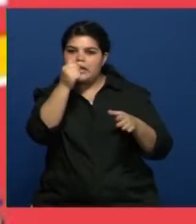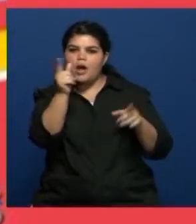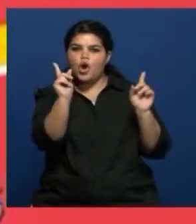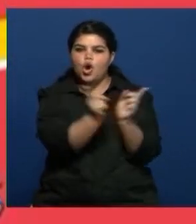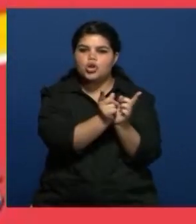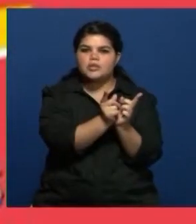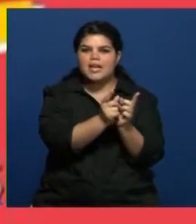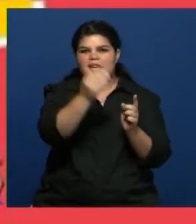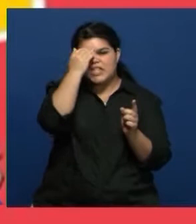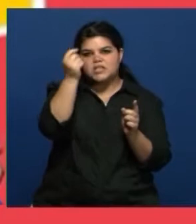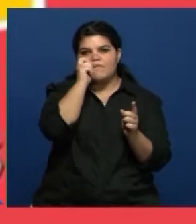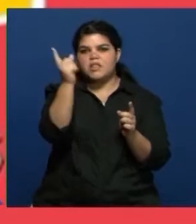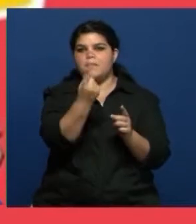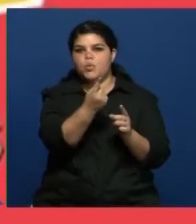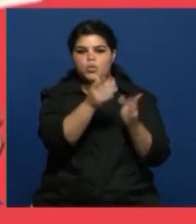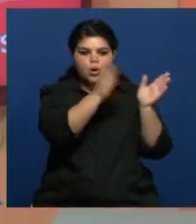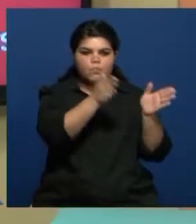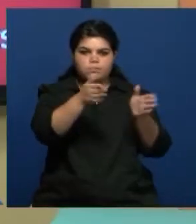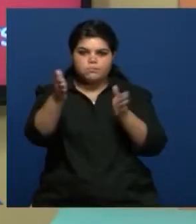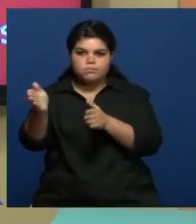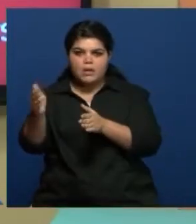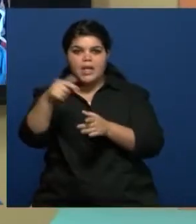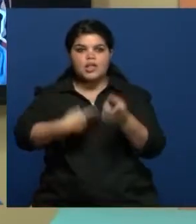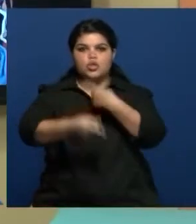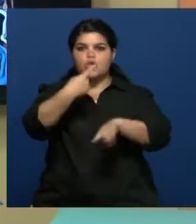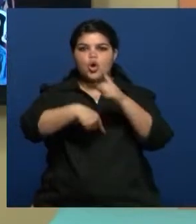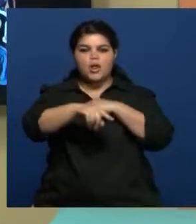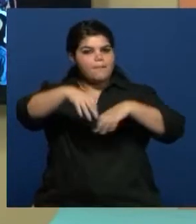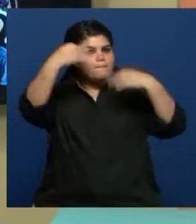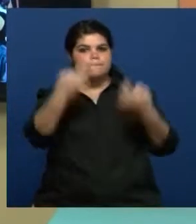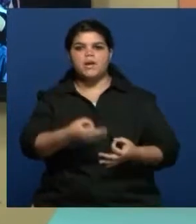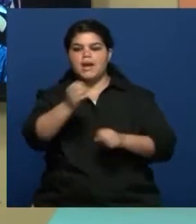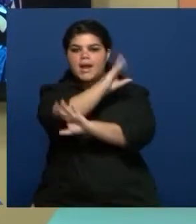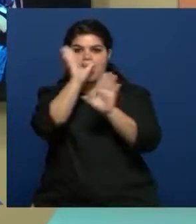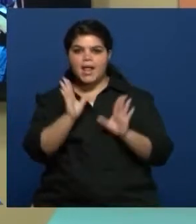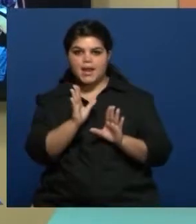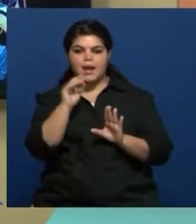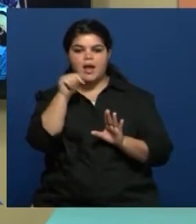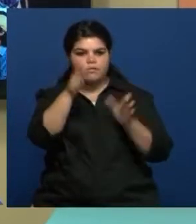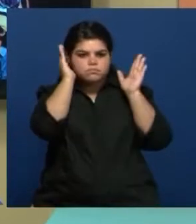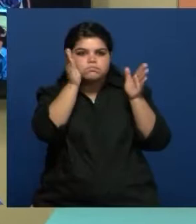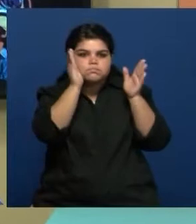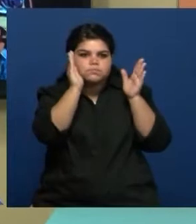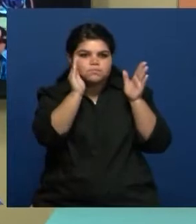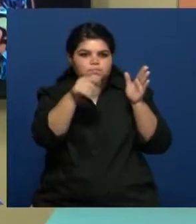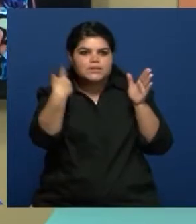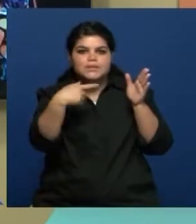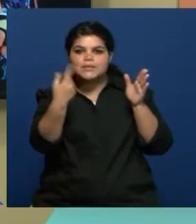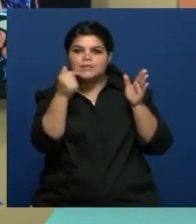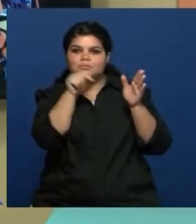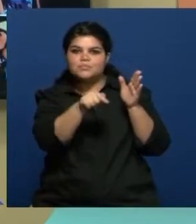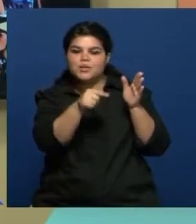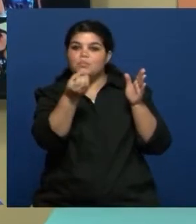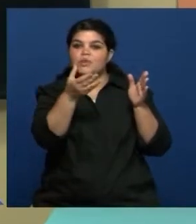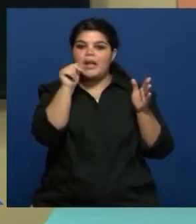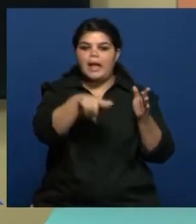15 y 20 minutos, son historias muy concretas en donde uno tiene la atención puesta mucho tiempo ahí porque